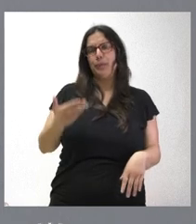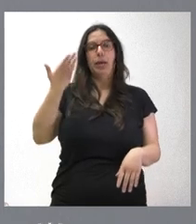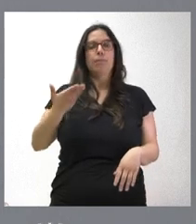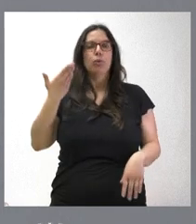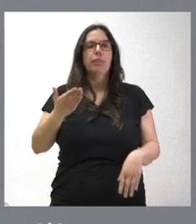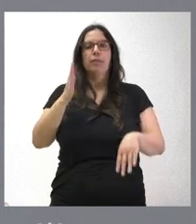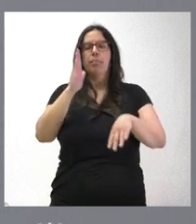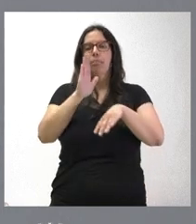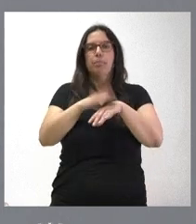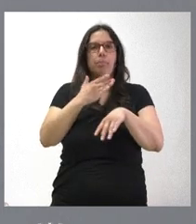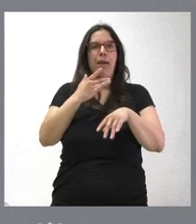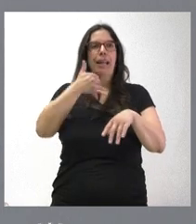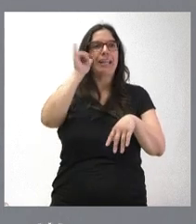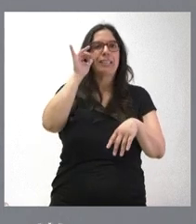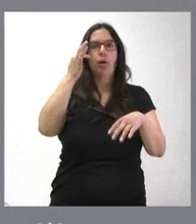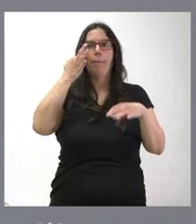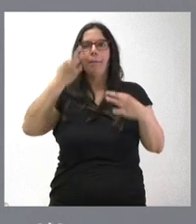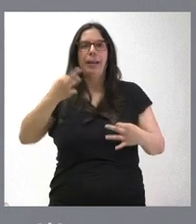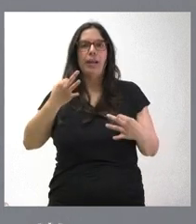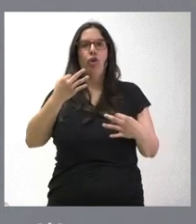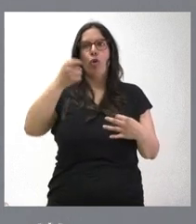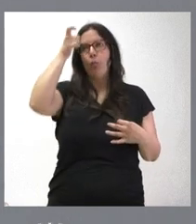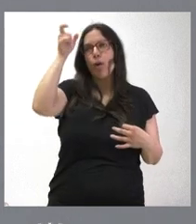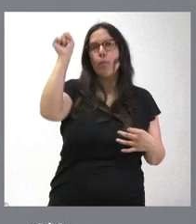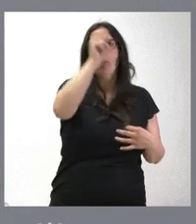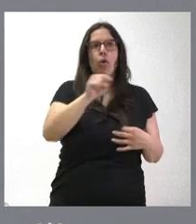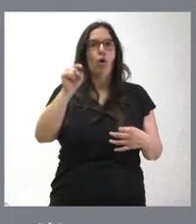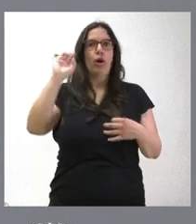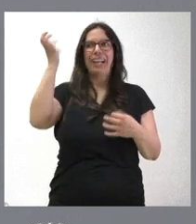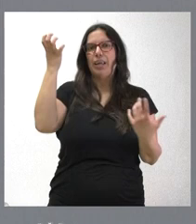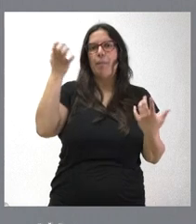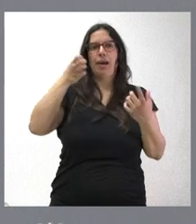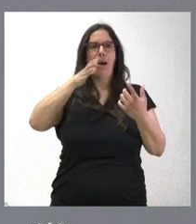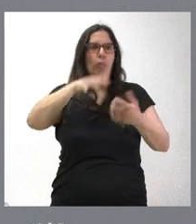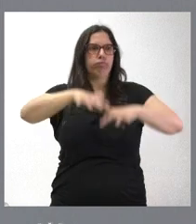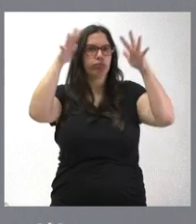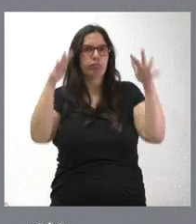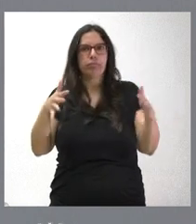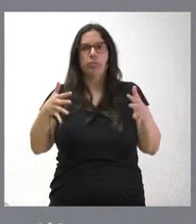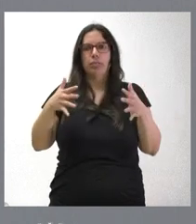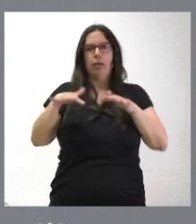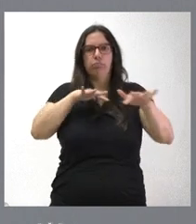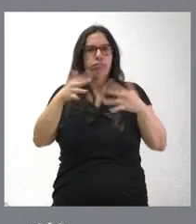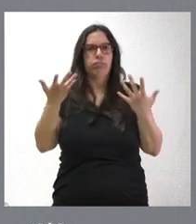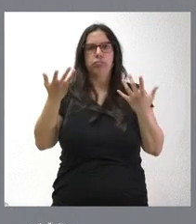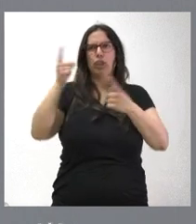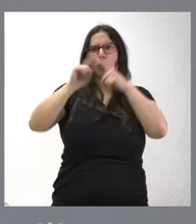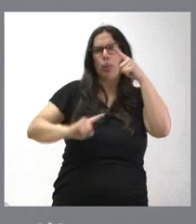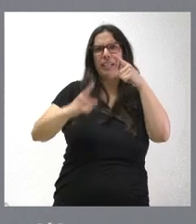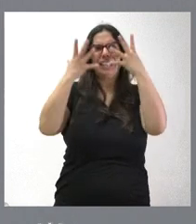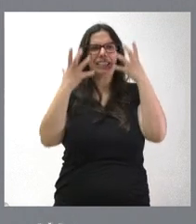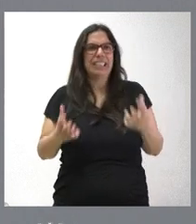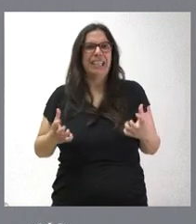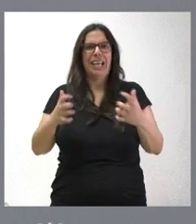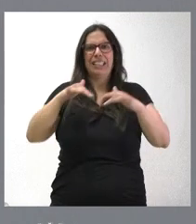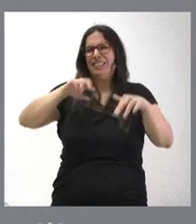de todo tipo de riesgos, riesgos sobre la población, tanto relacionados con el clima, inundaciones, corrimientos de tierras, tormentas, sequías o